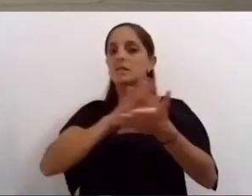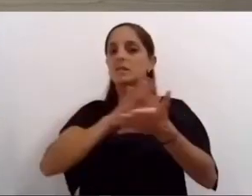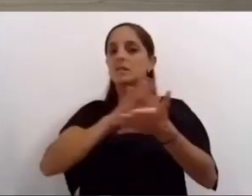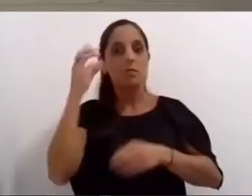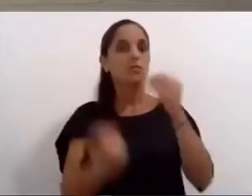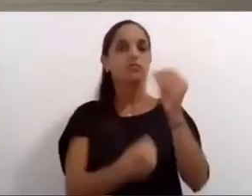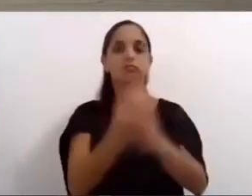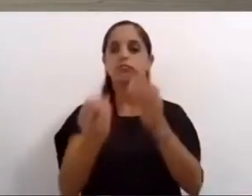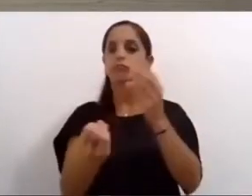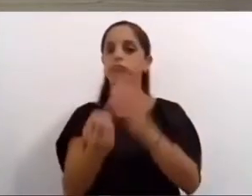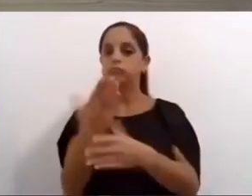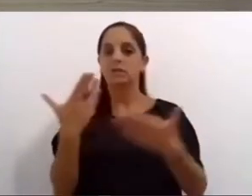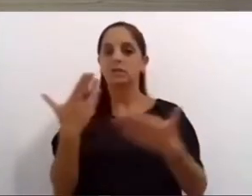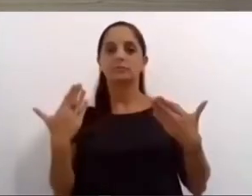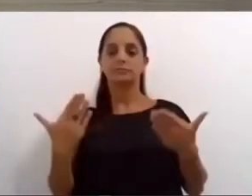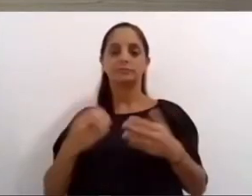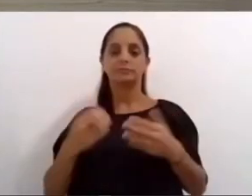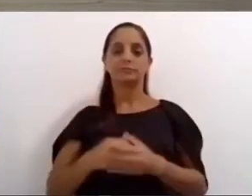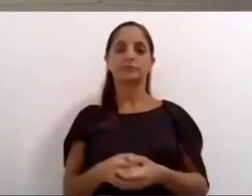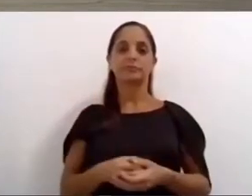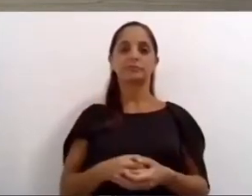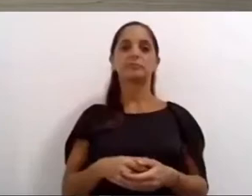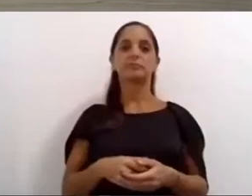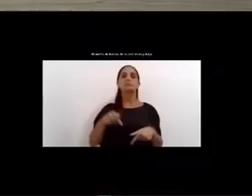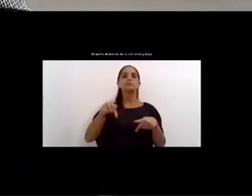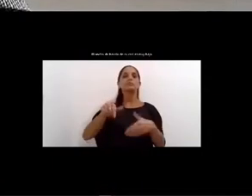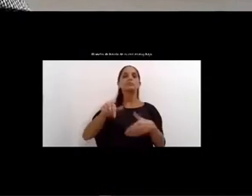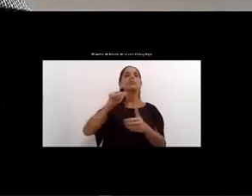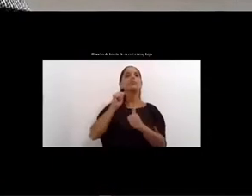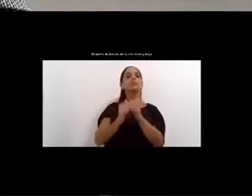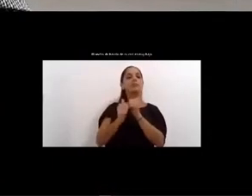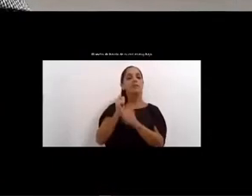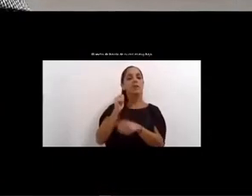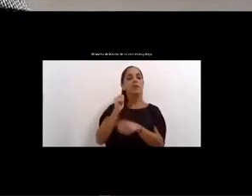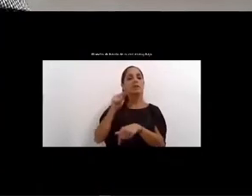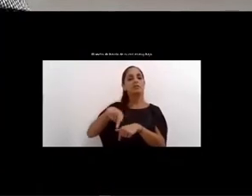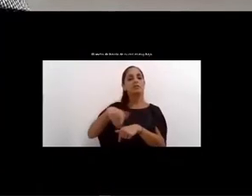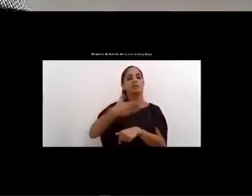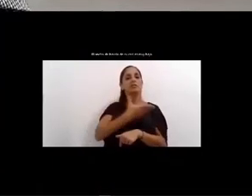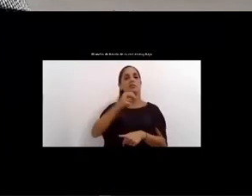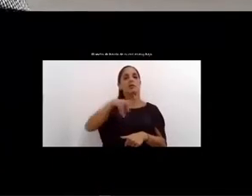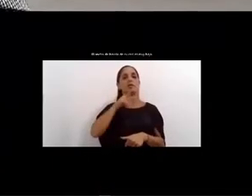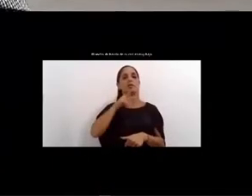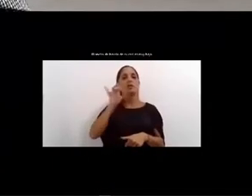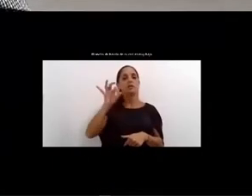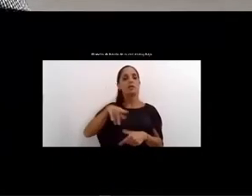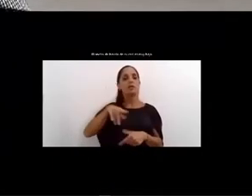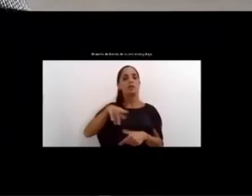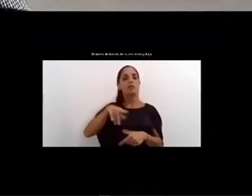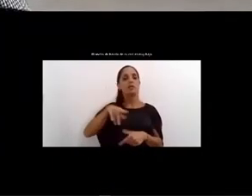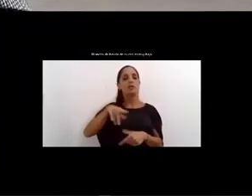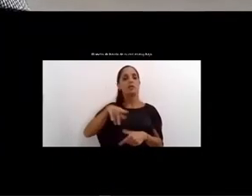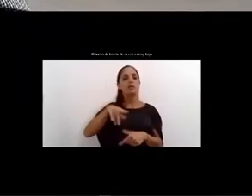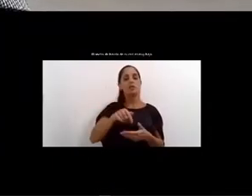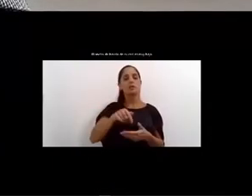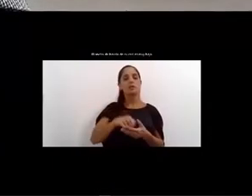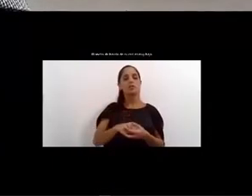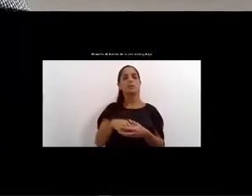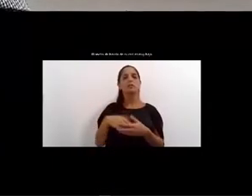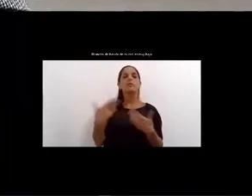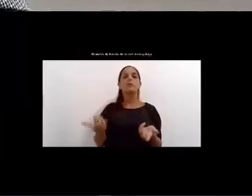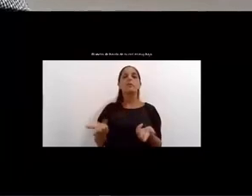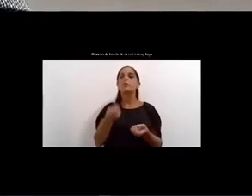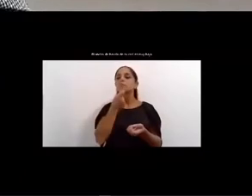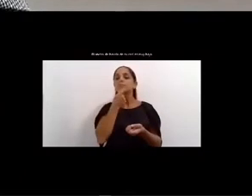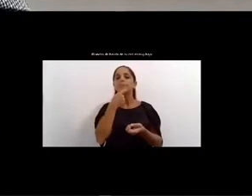el Fondo de Inversión Tecnológica Rosario una iniciativa de los concejales Magnani y Jiménez facilitará la inversión